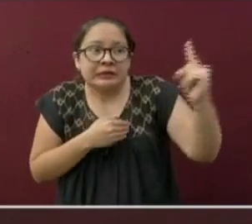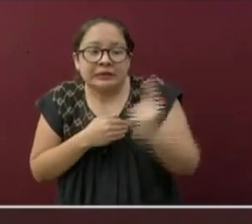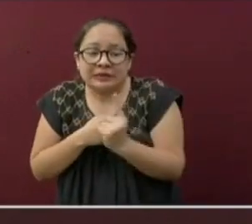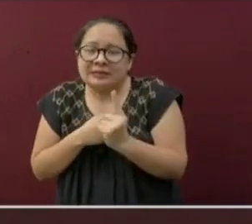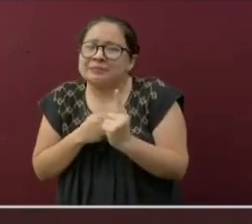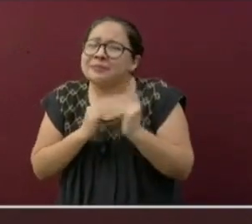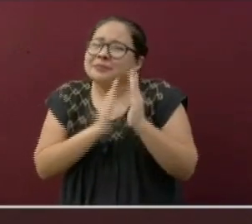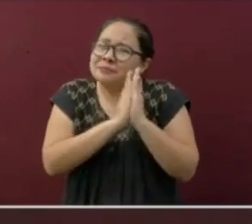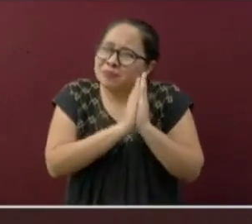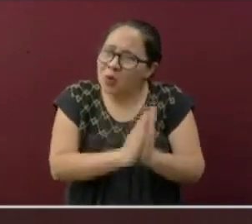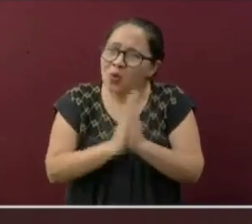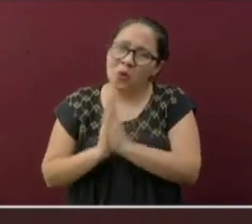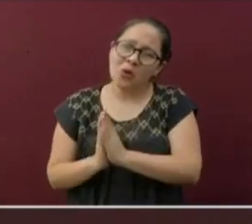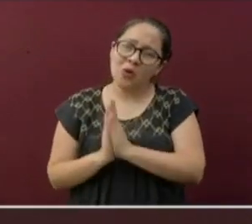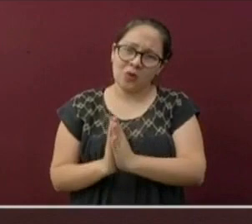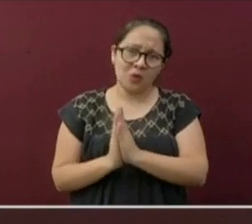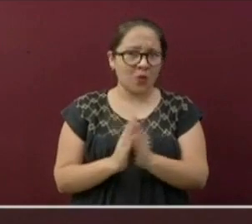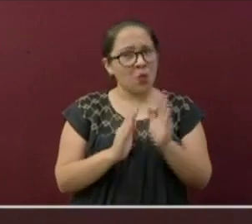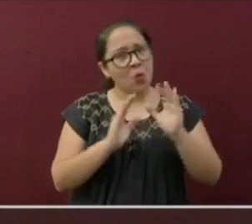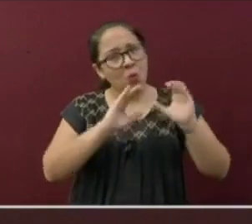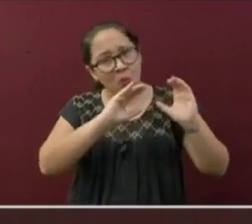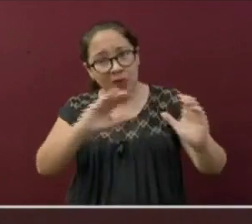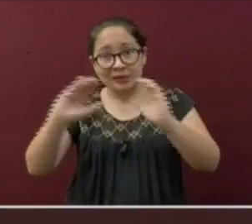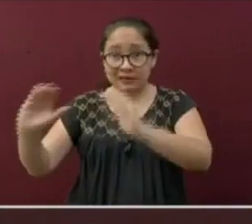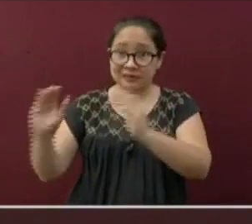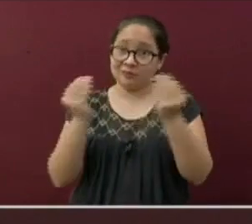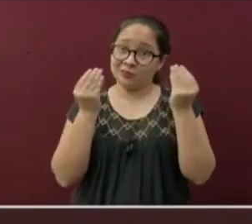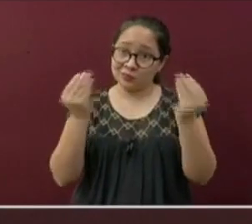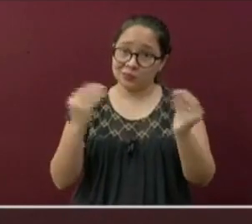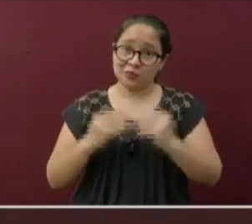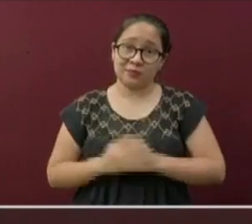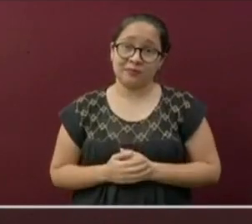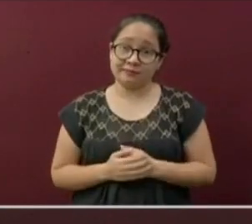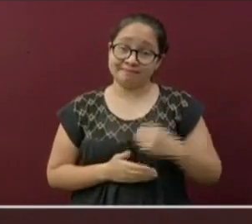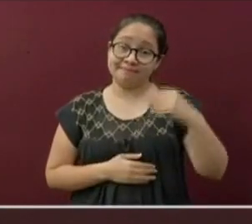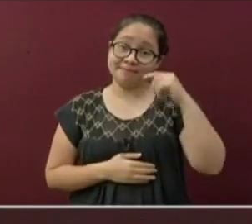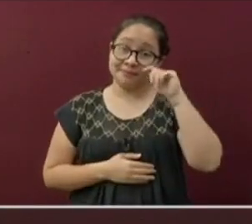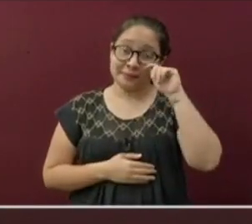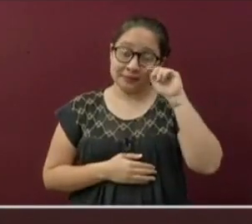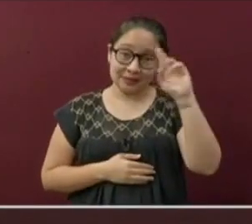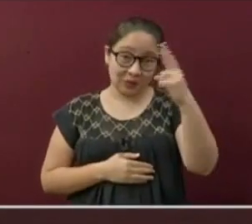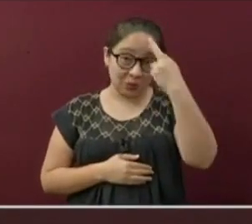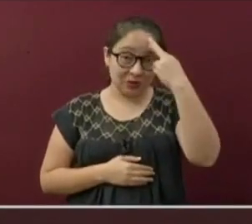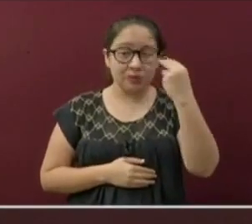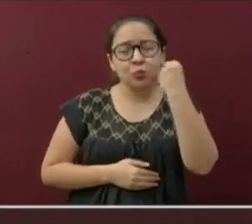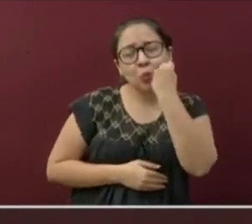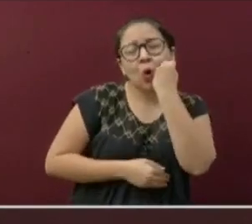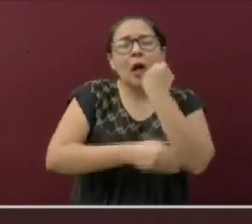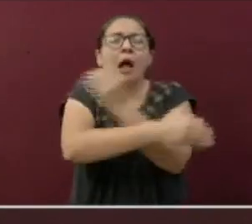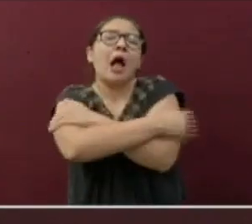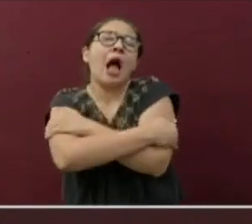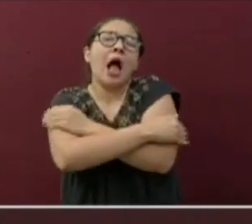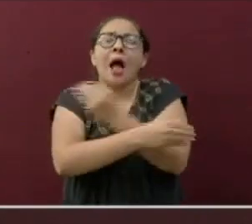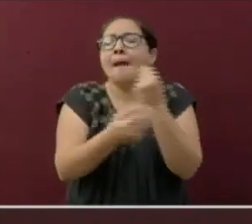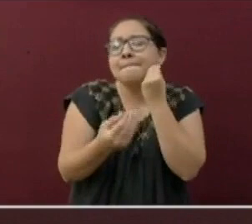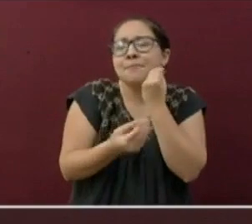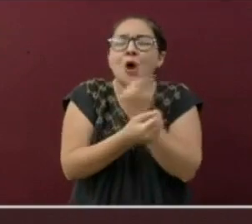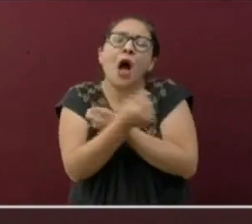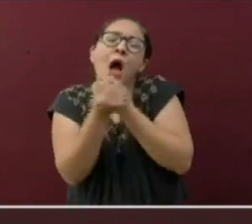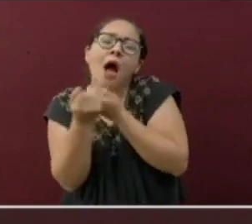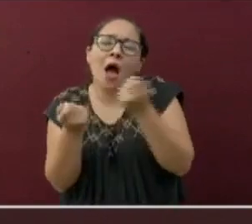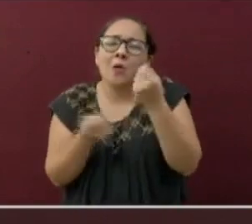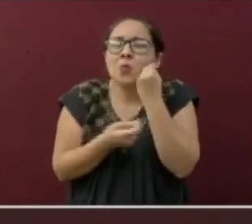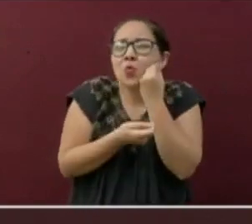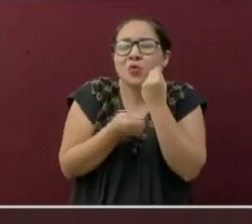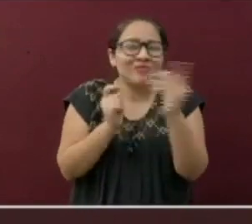que igualmente tomen mucha precaución. Recuerden, no se saluden de mano, de beso o